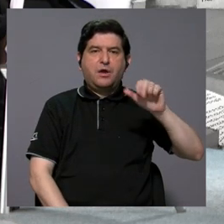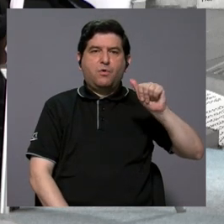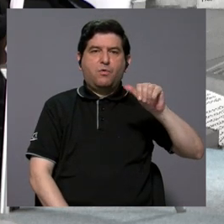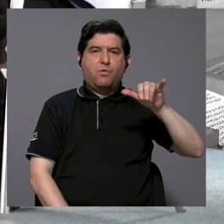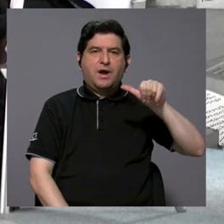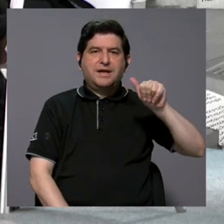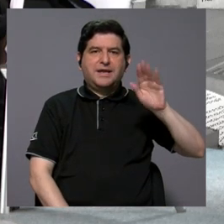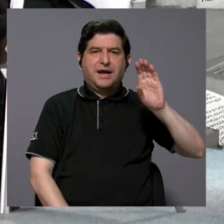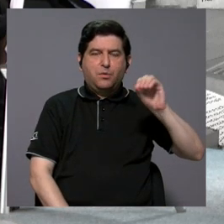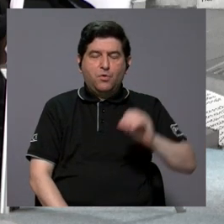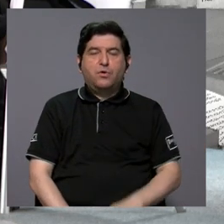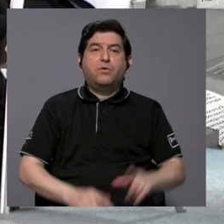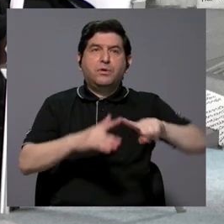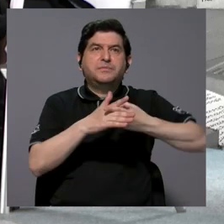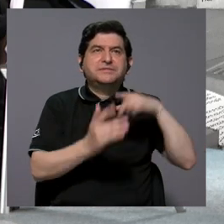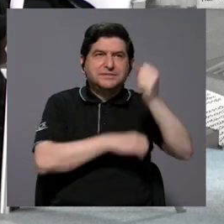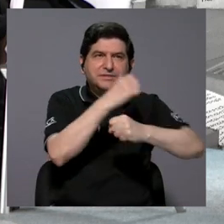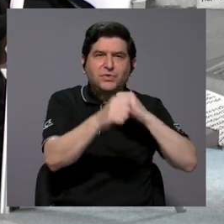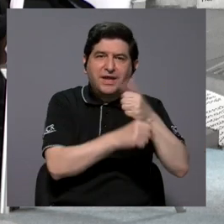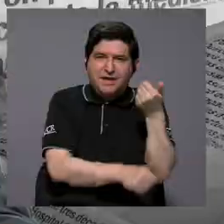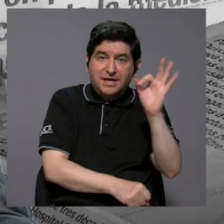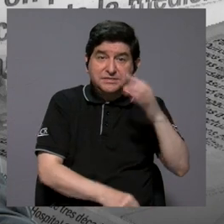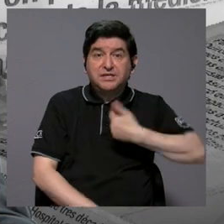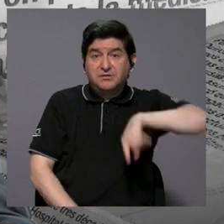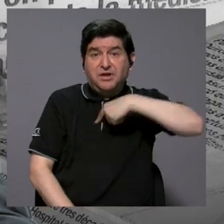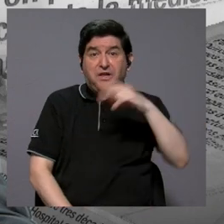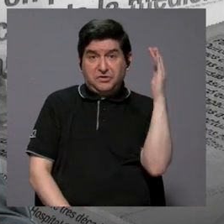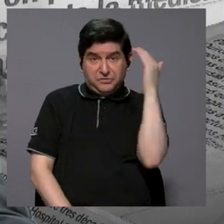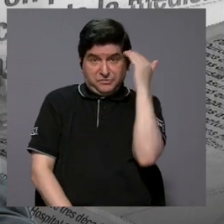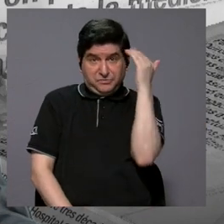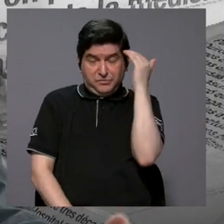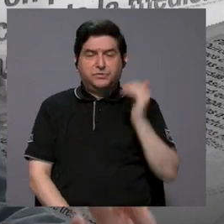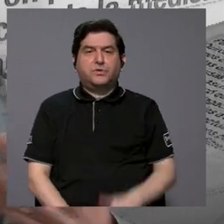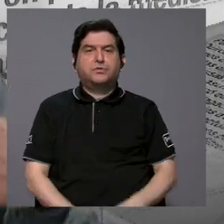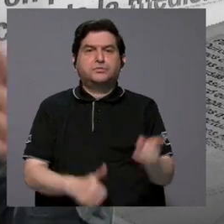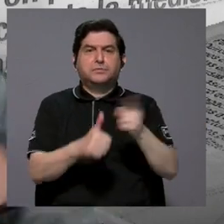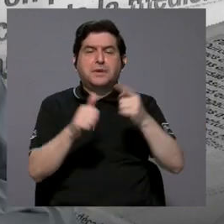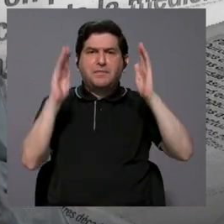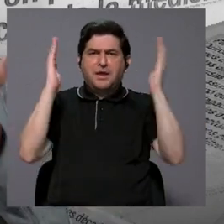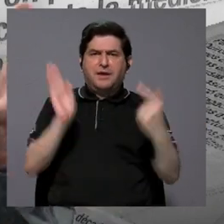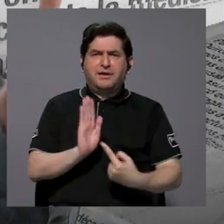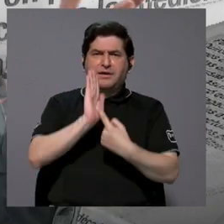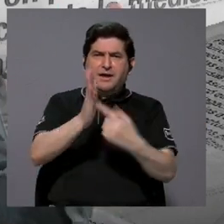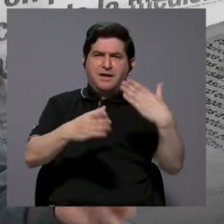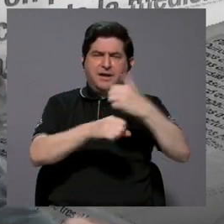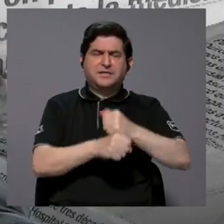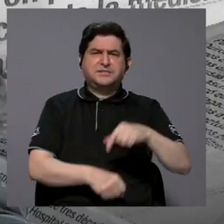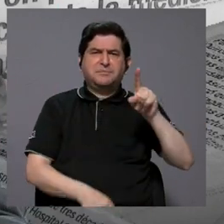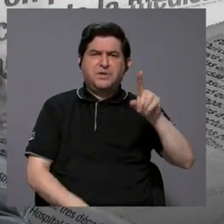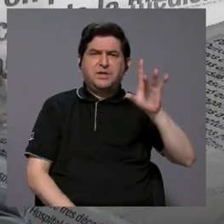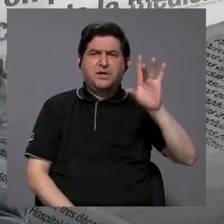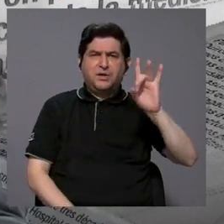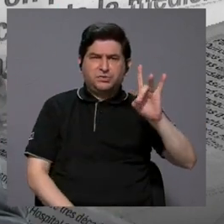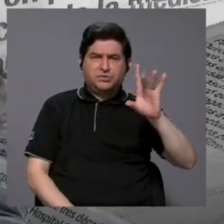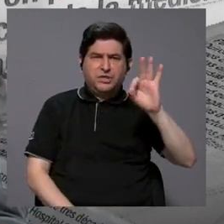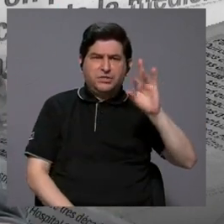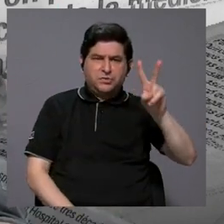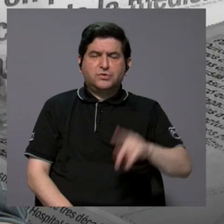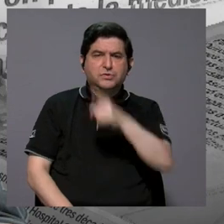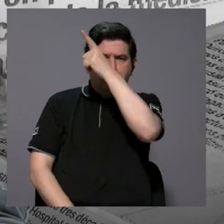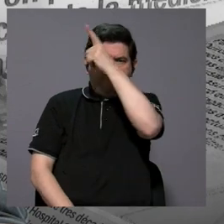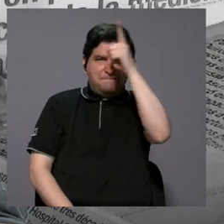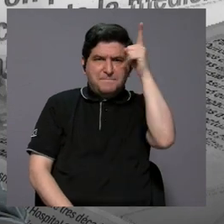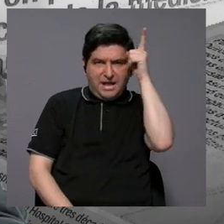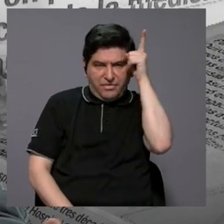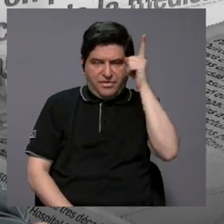empezando en el siglo XIX, ¿verdad?, que es lo que conocemos, y una primera gran exposición que se hizo en 1892 en Madrid,